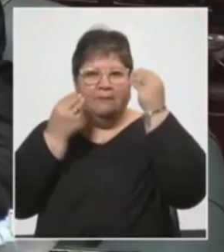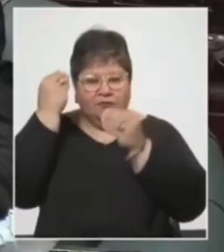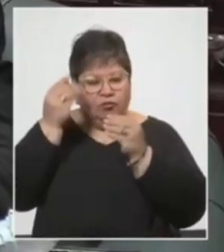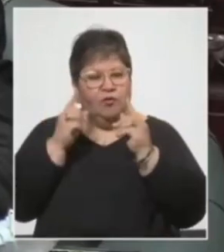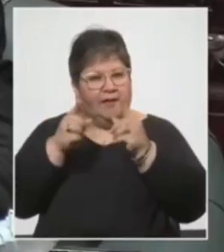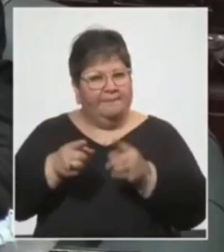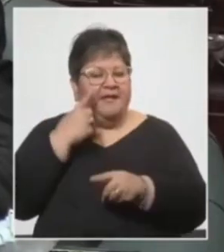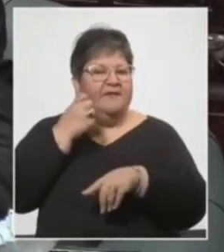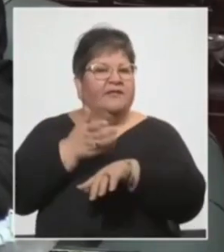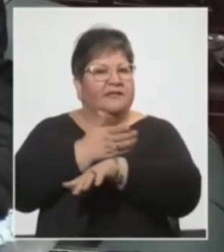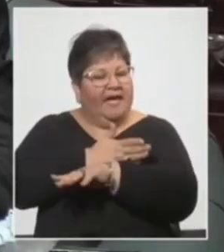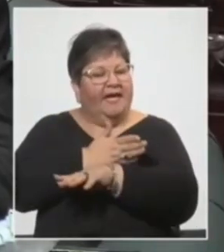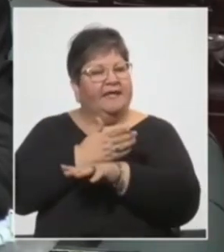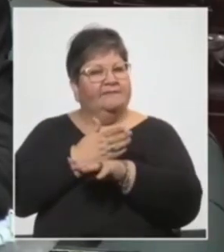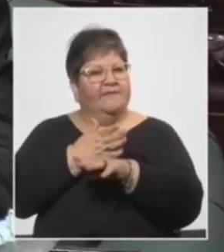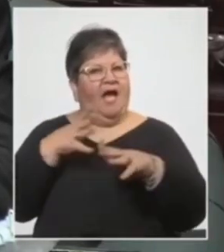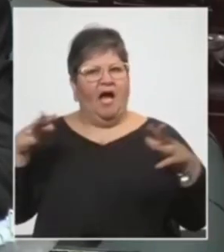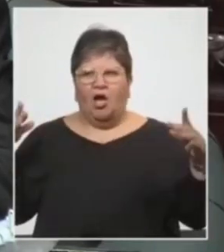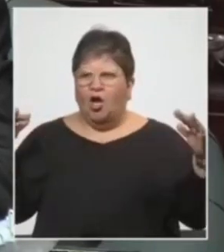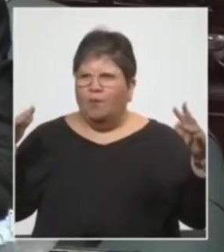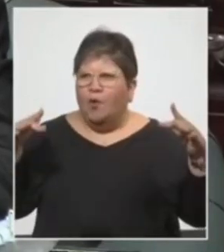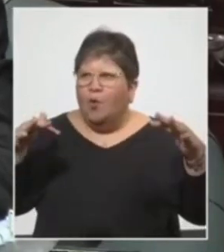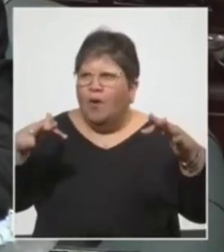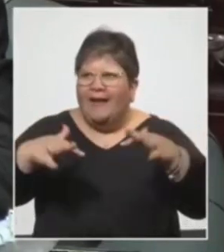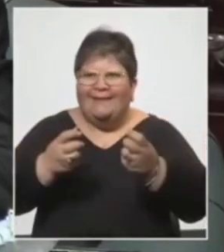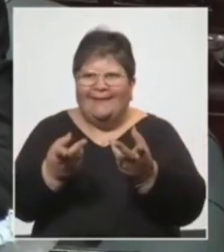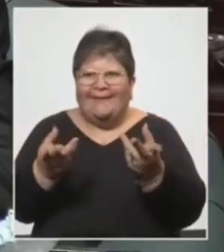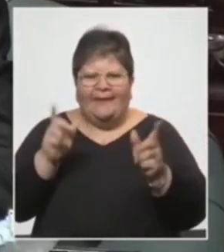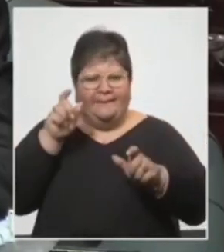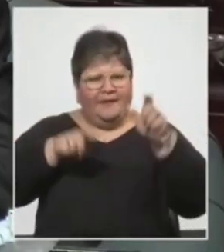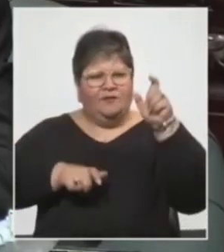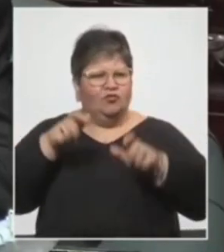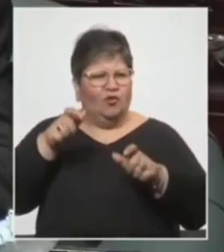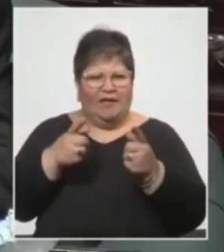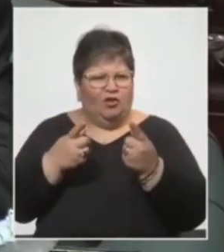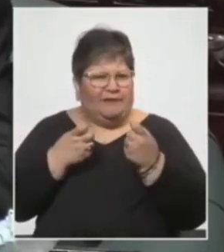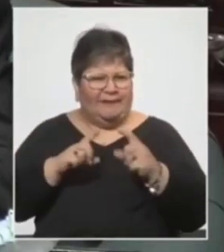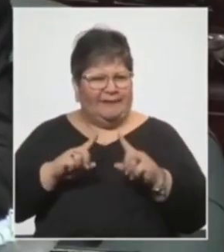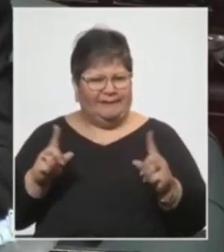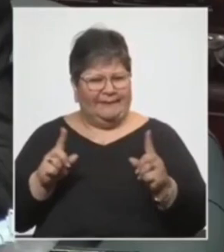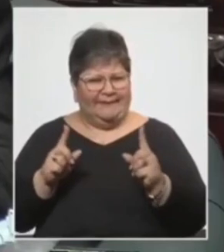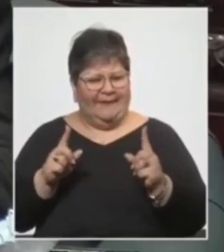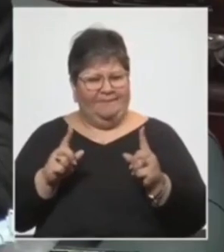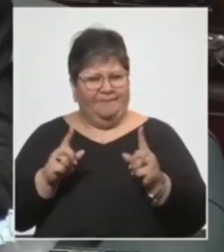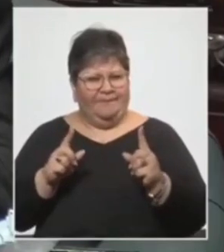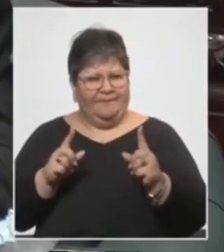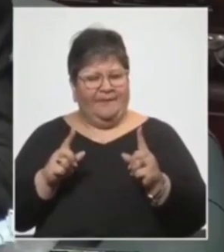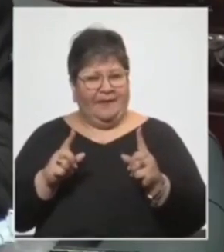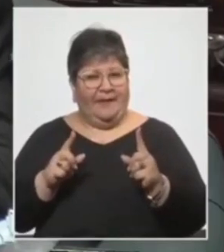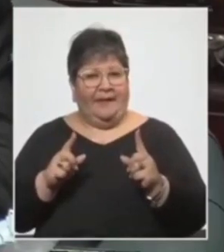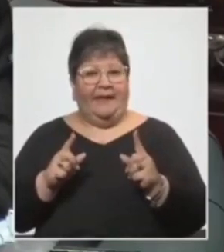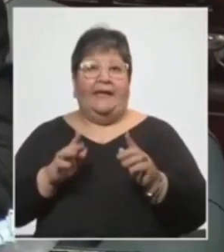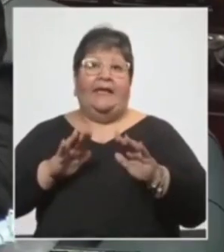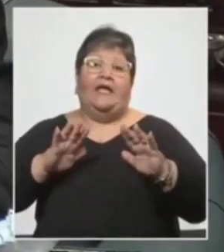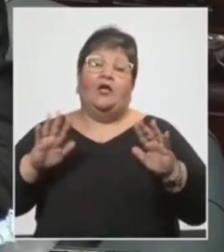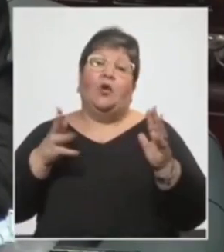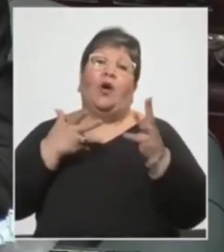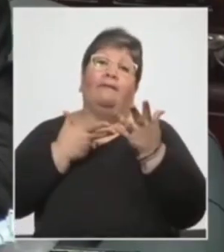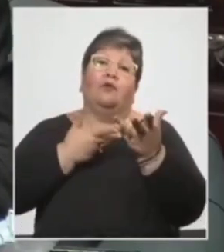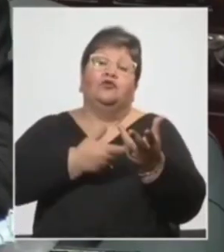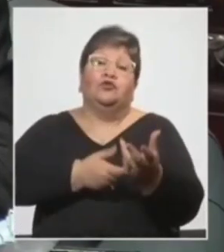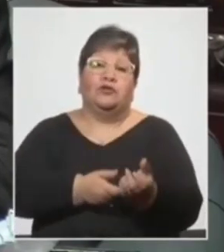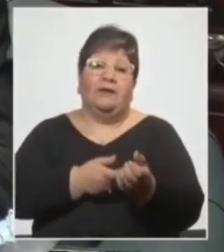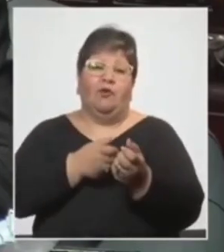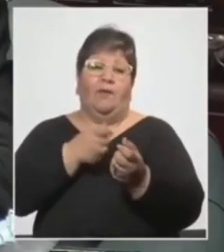aglomeraciones con riesgos sanitarios. Que nosotros no acompañemos la tónica del proyecto de Gobierno, no